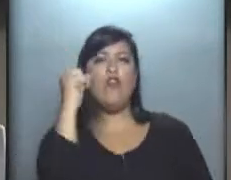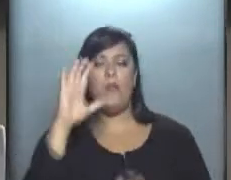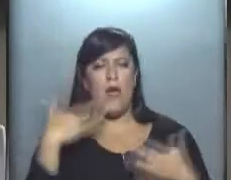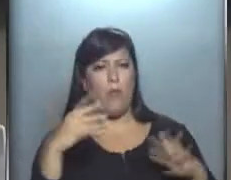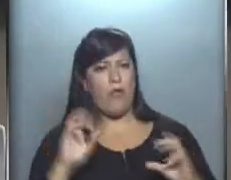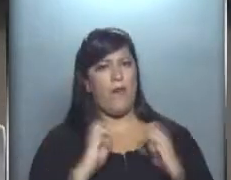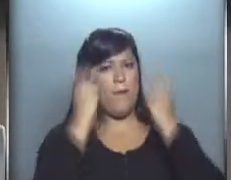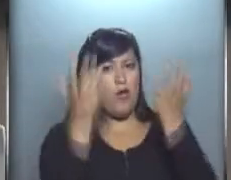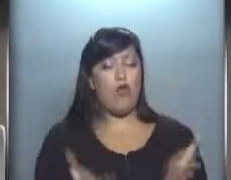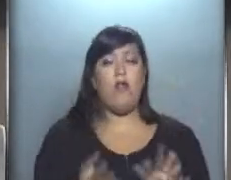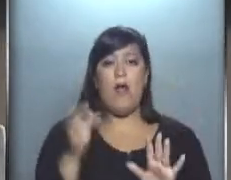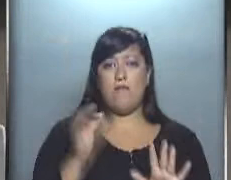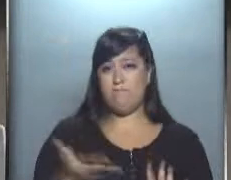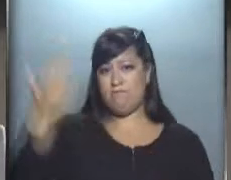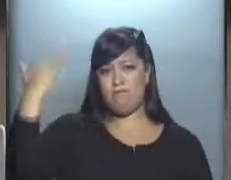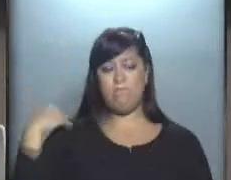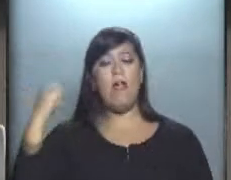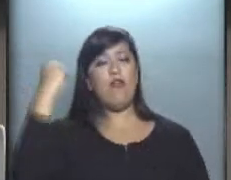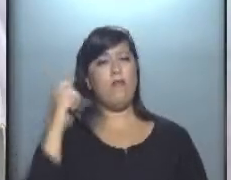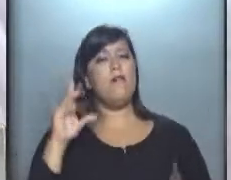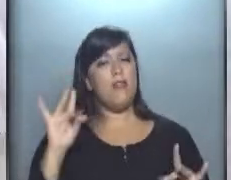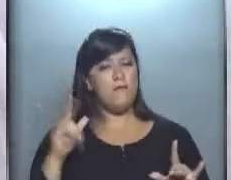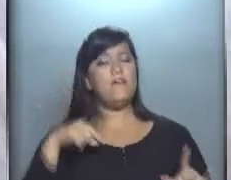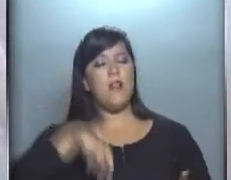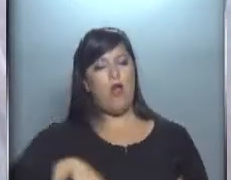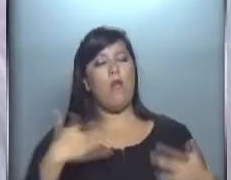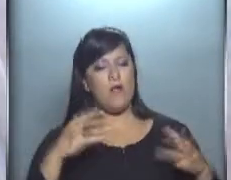pasando o pasó un primer semestre bastante complicado. Así es, gracias Raúl.